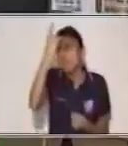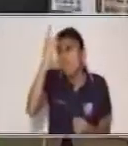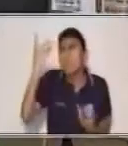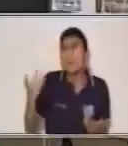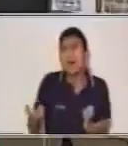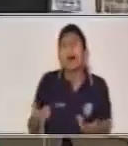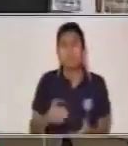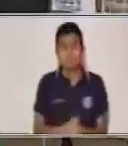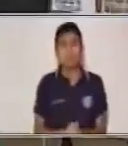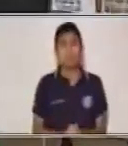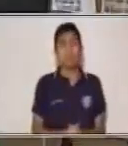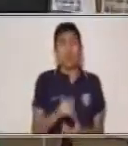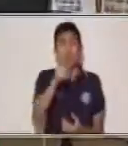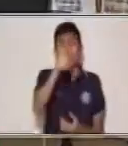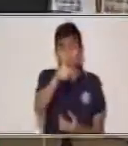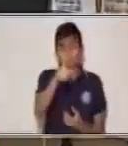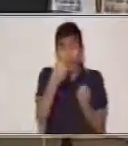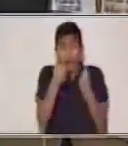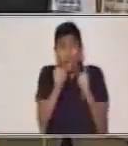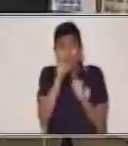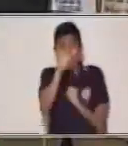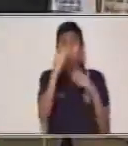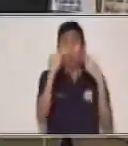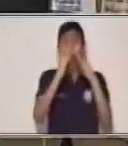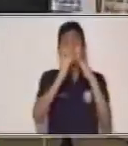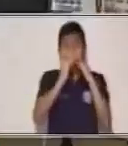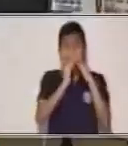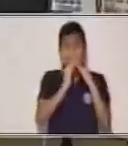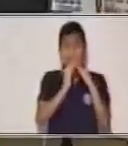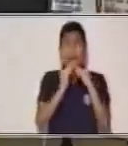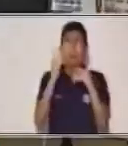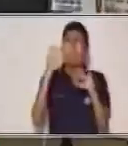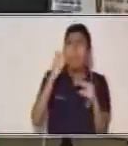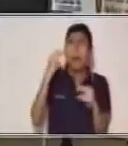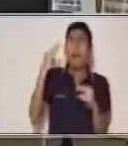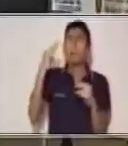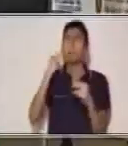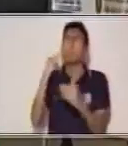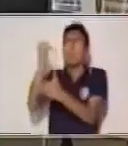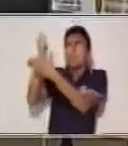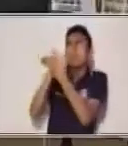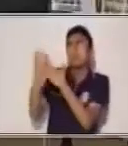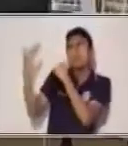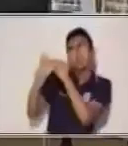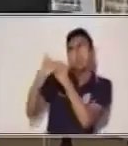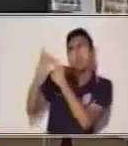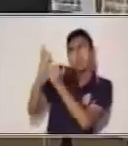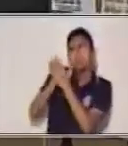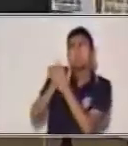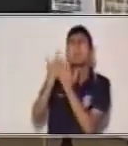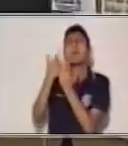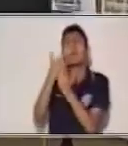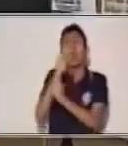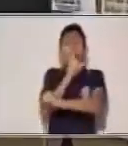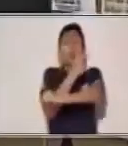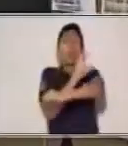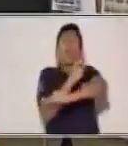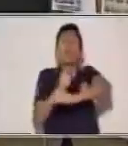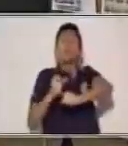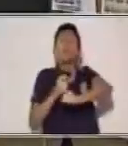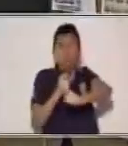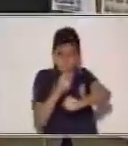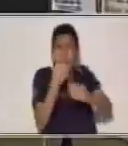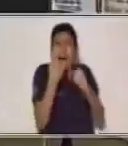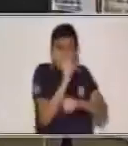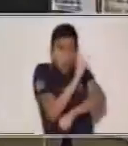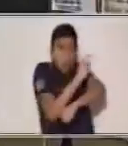escribir, a redactar, con ayuda de tu familia, un cuento. Y vas a identificar